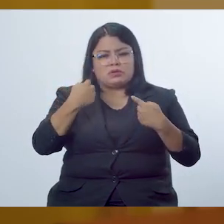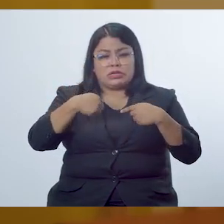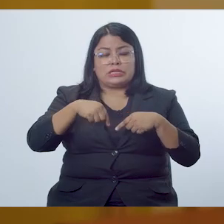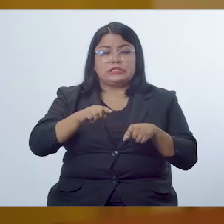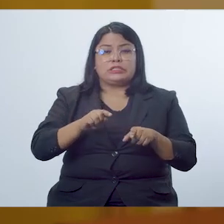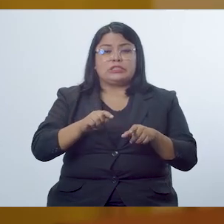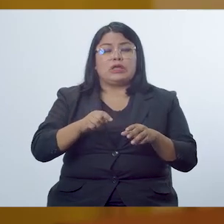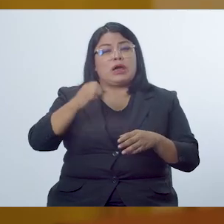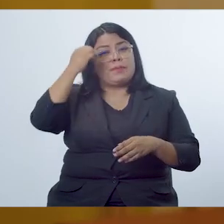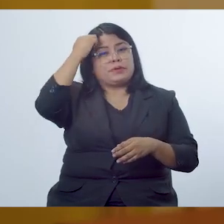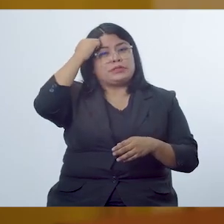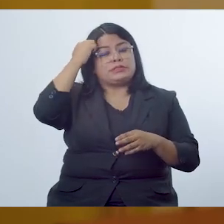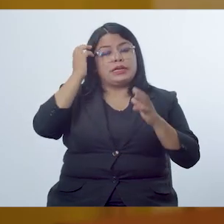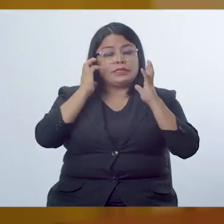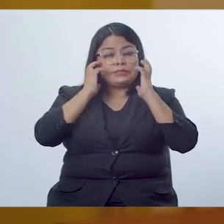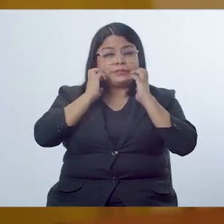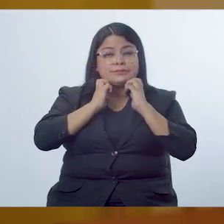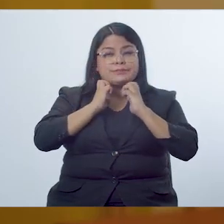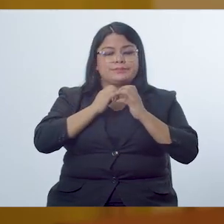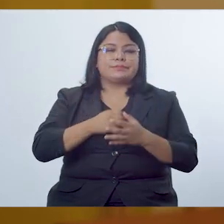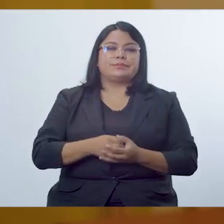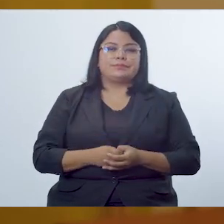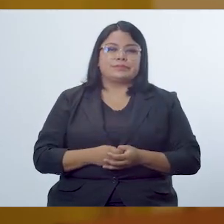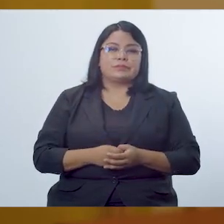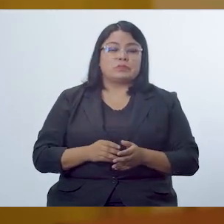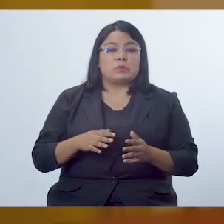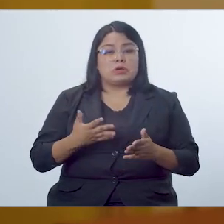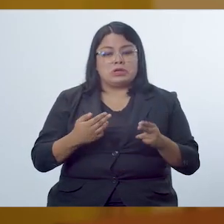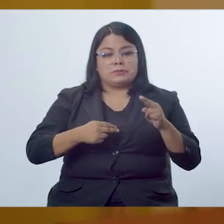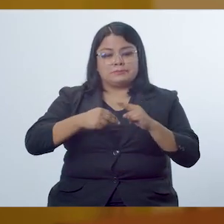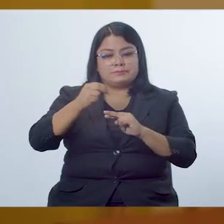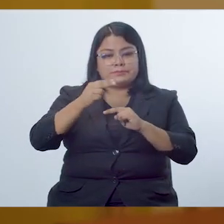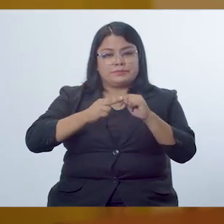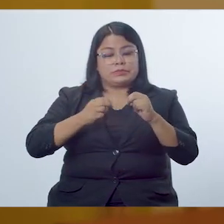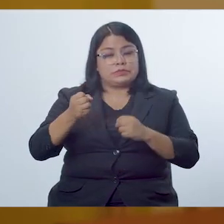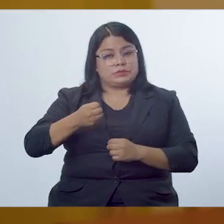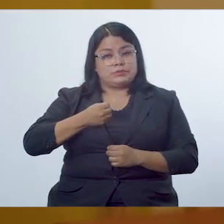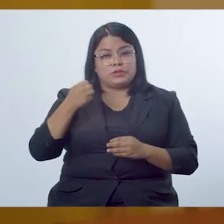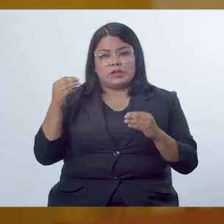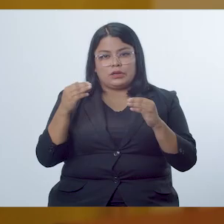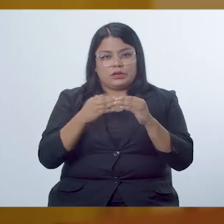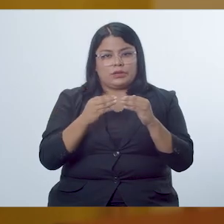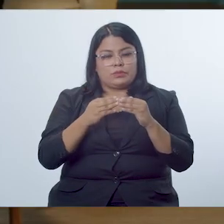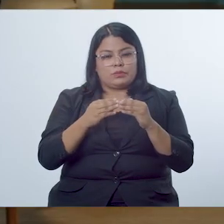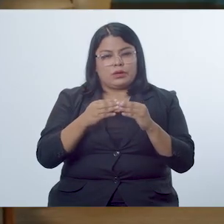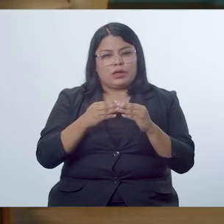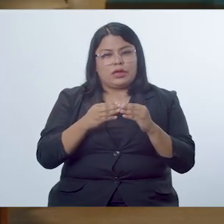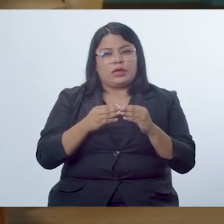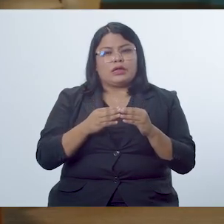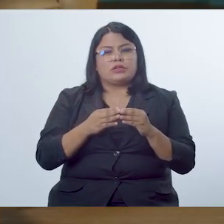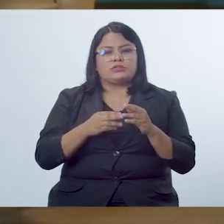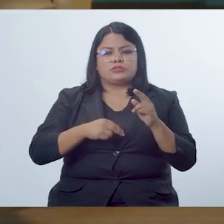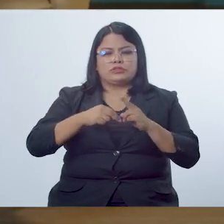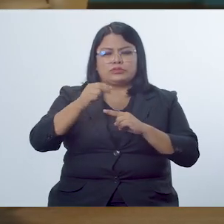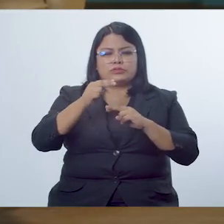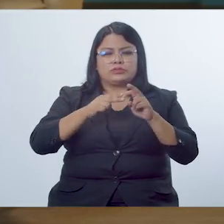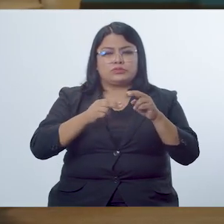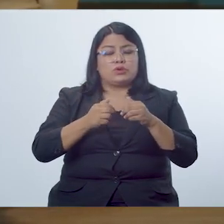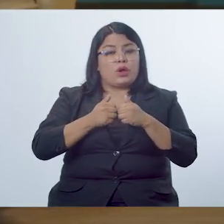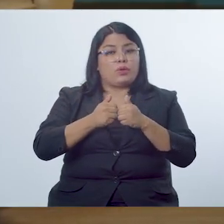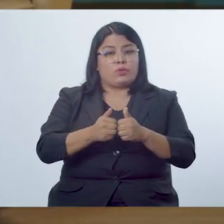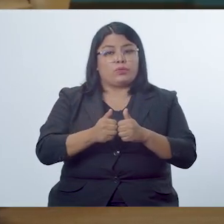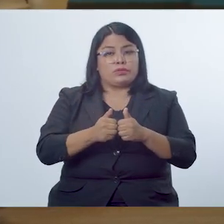que sus aprendizajes sean mejor garantizados, ¿verdad? Y, bueno, en la construcción es importante también que el aprendizaje se